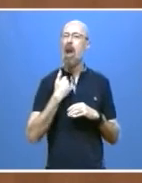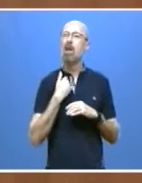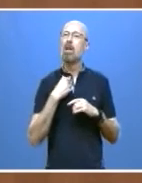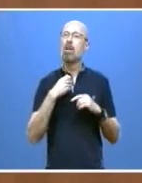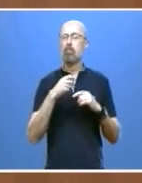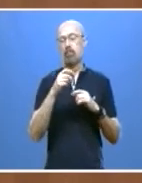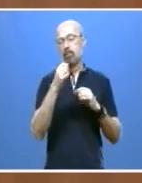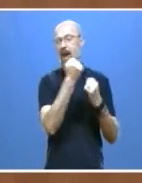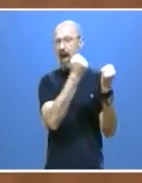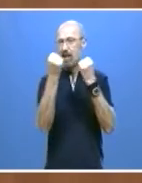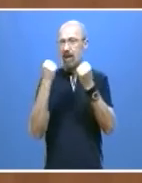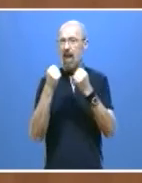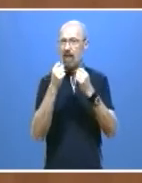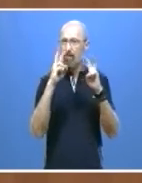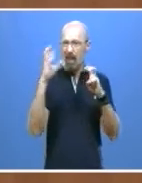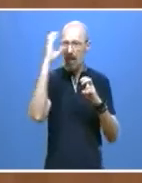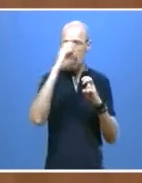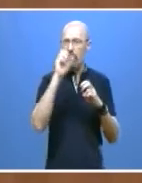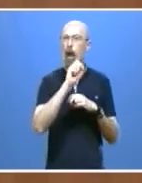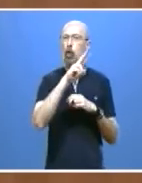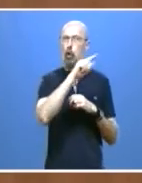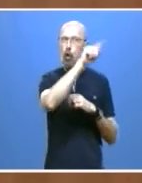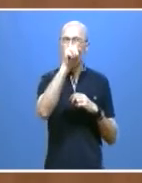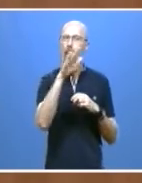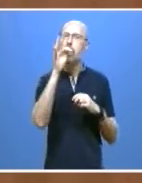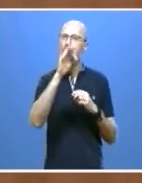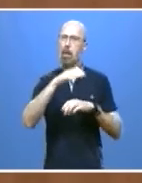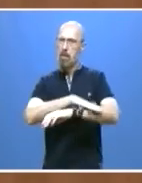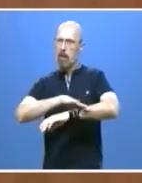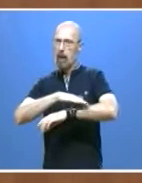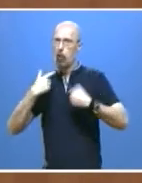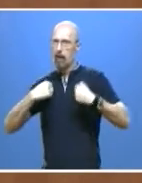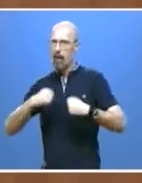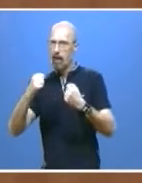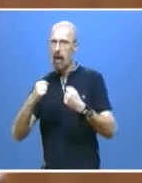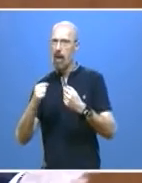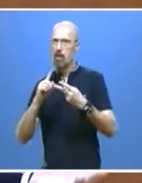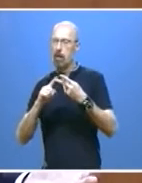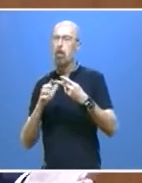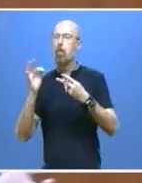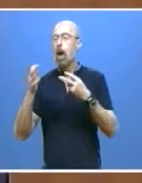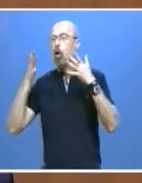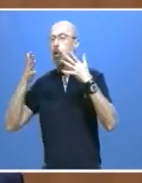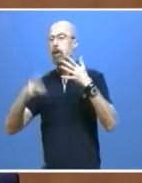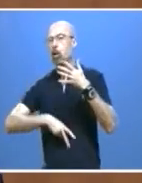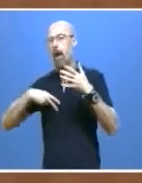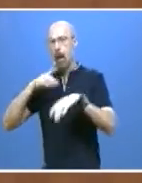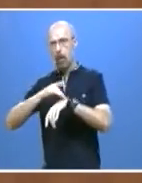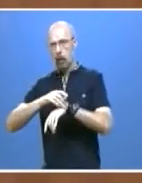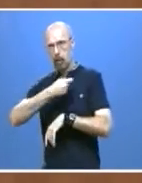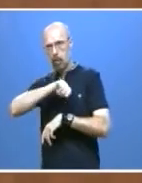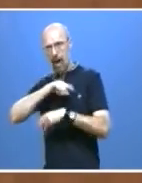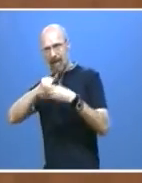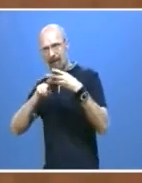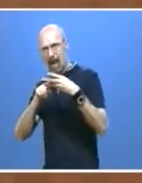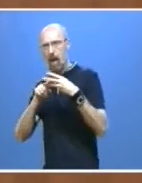con el aval del Ministerio de Sanidad y el Consejo General del Colegio de Médicos de España. Les pongo un